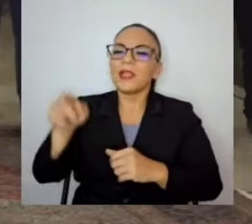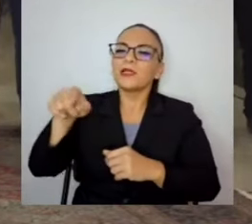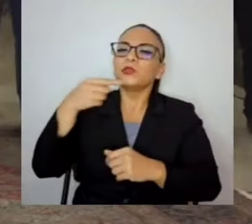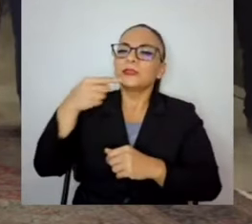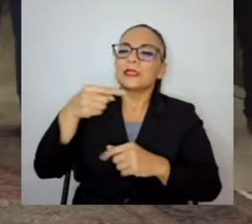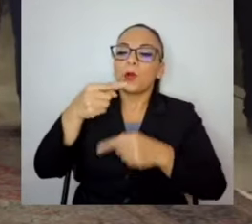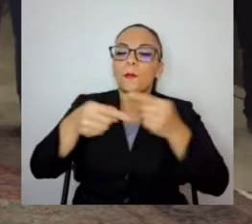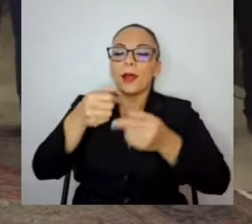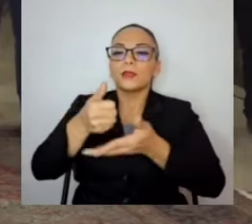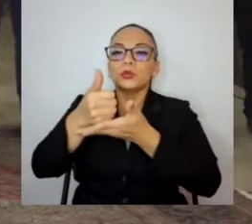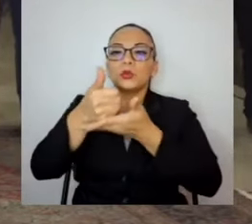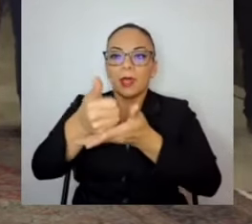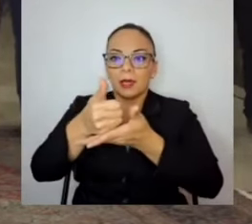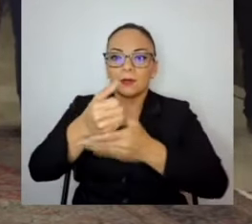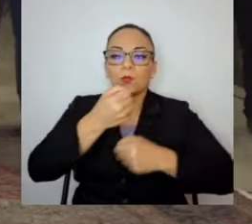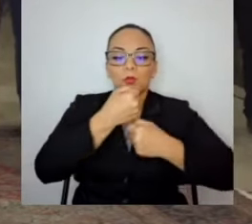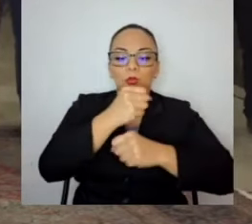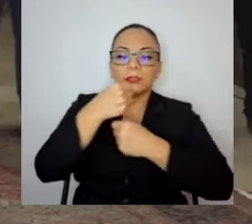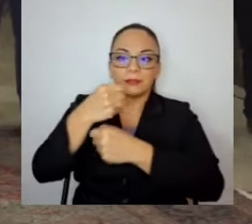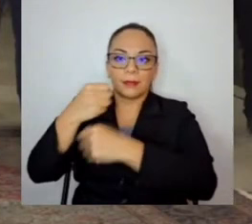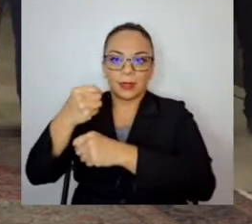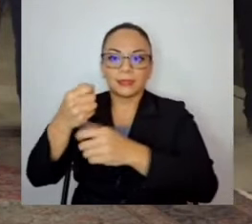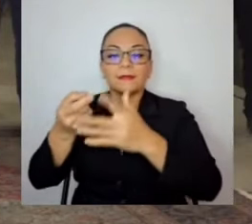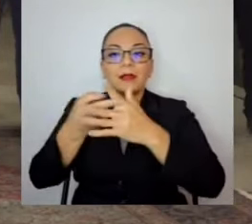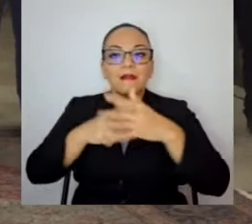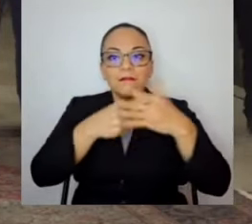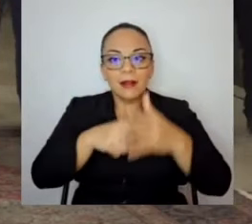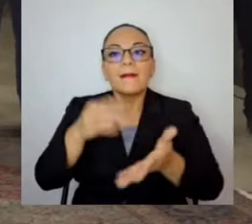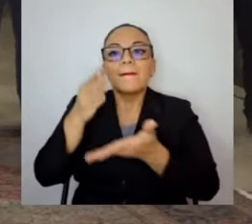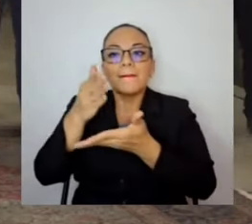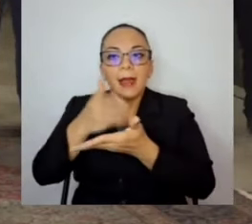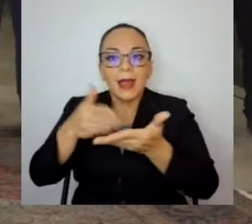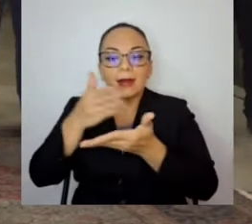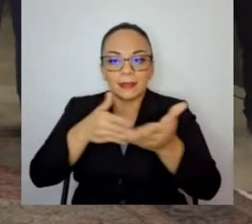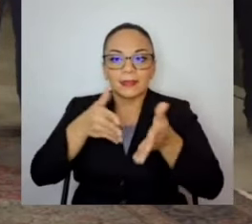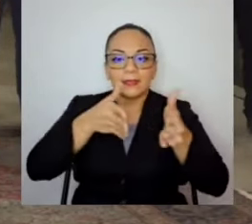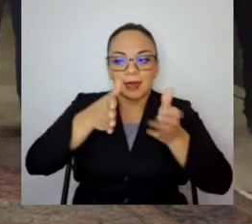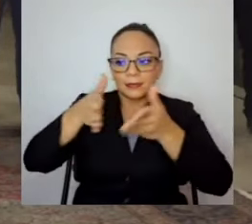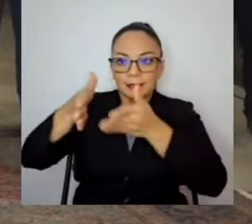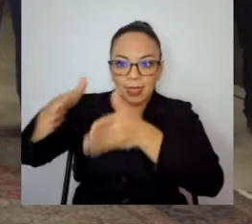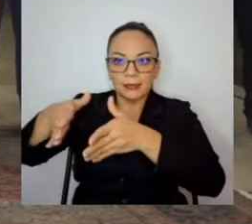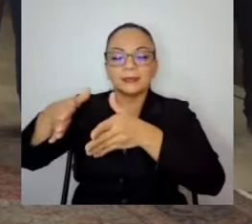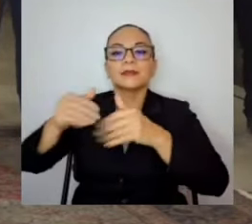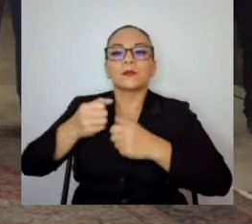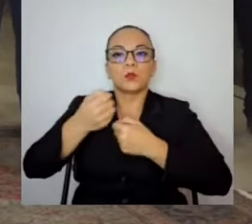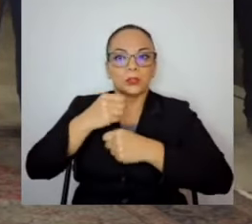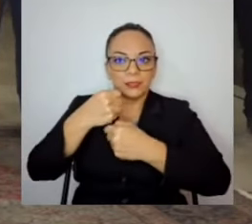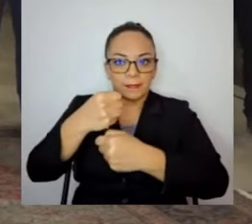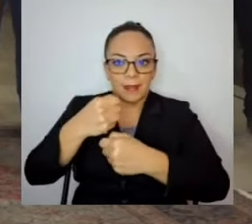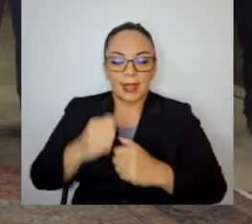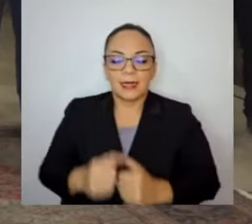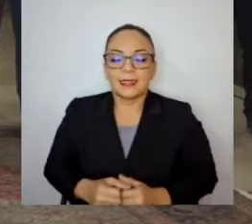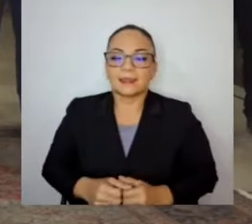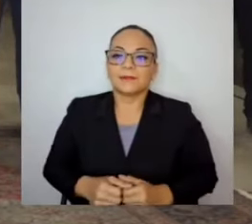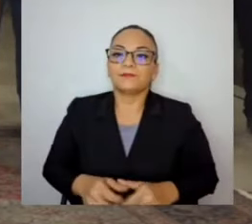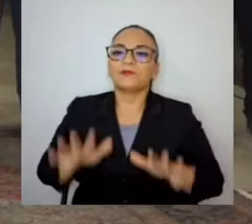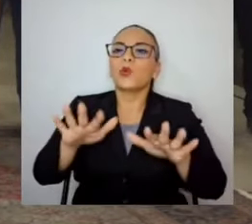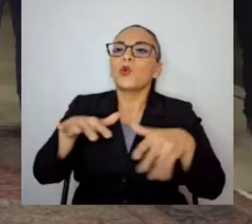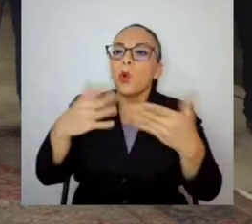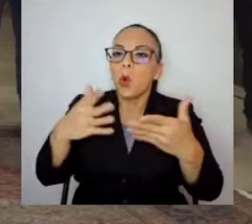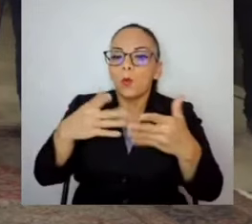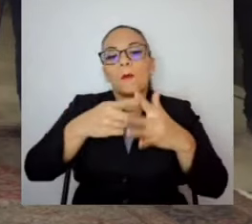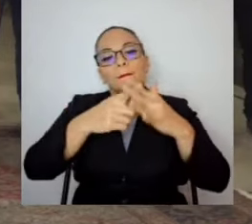municipalidades a arreglar partes de la red vial municipal con un préstamo del Banco